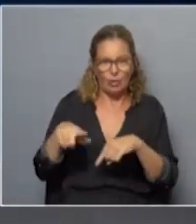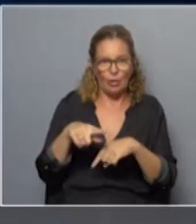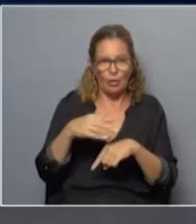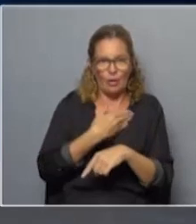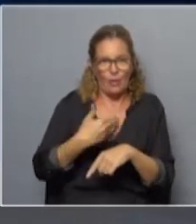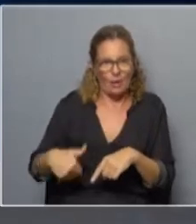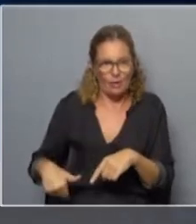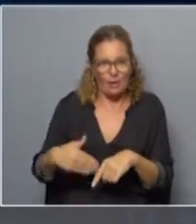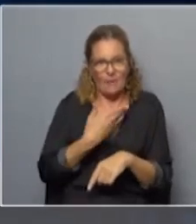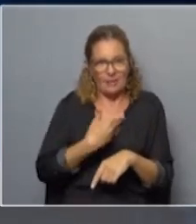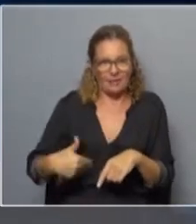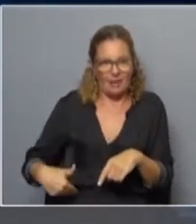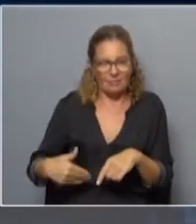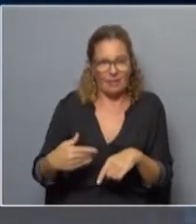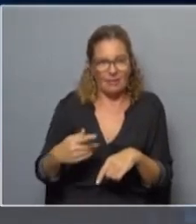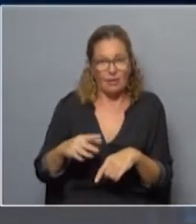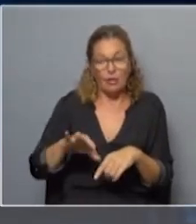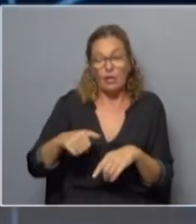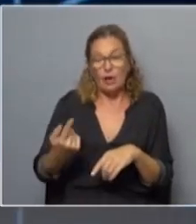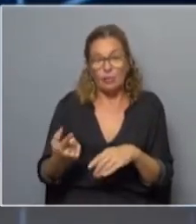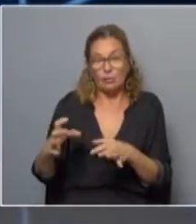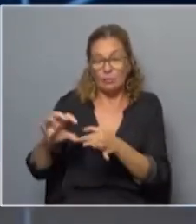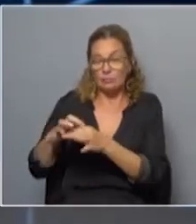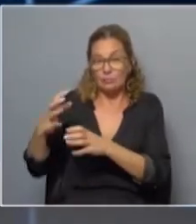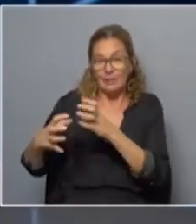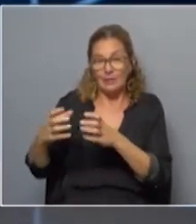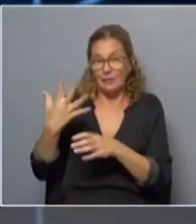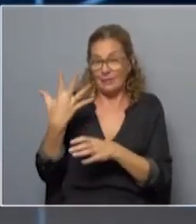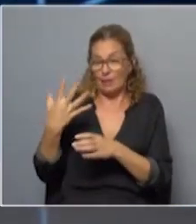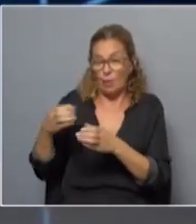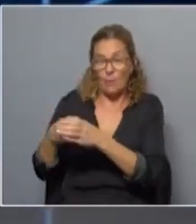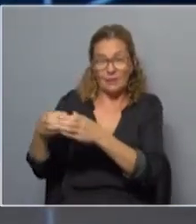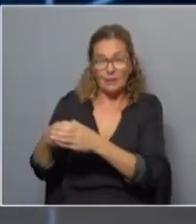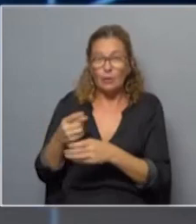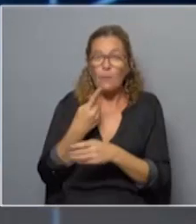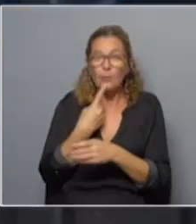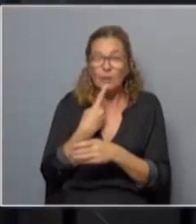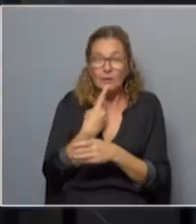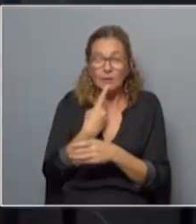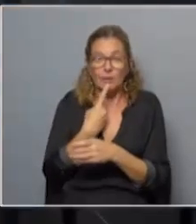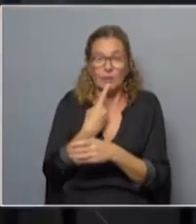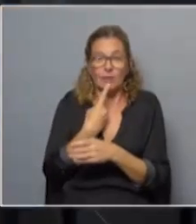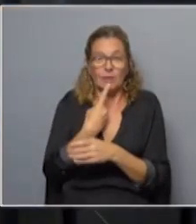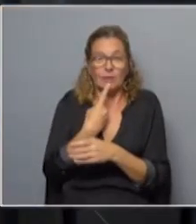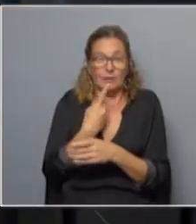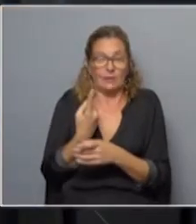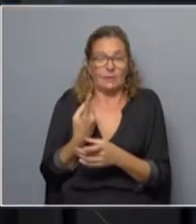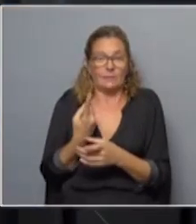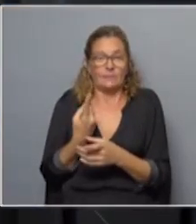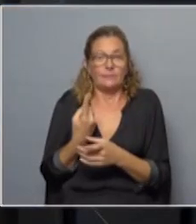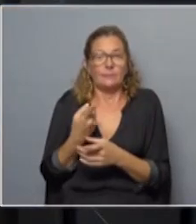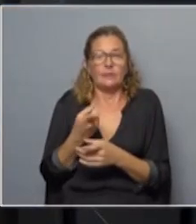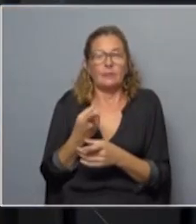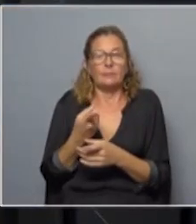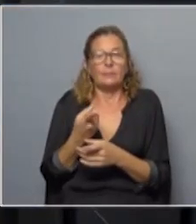gobierno. Y del otro lado está una coalición de cinco partidos que no tiene un ámbito de funcionamiento cotidiano, lo cual es un